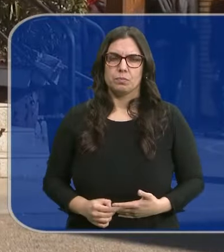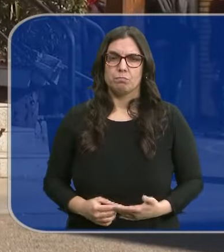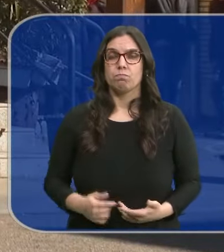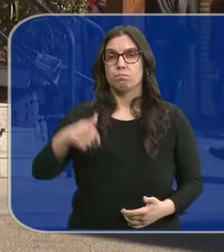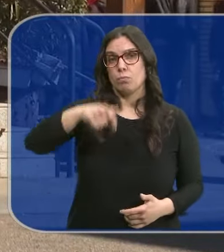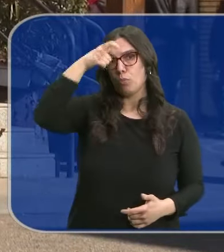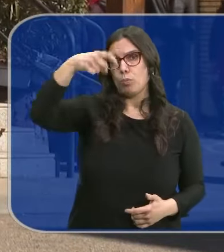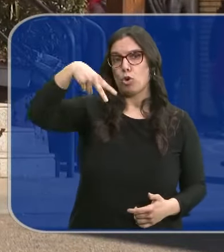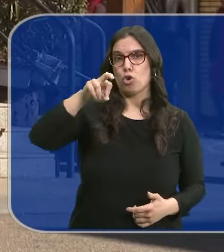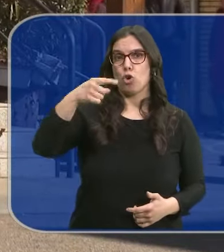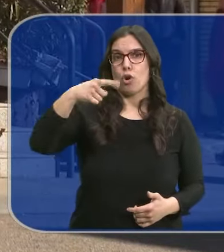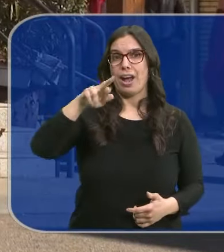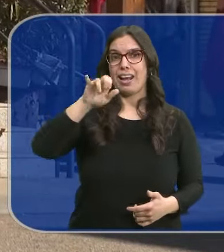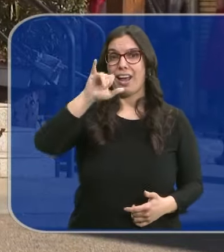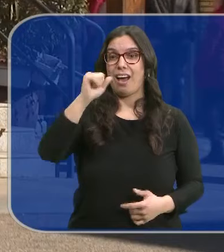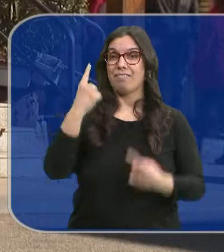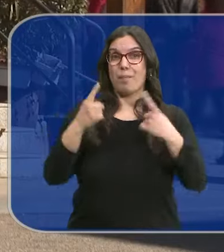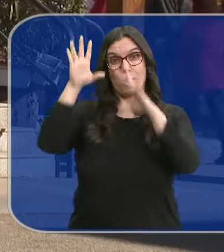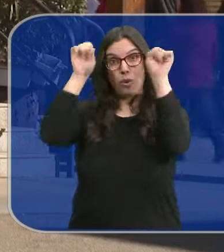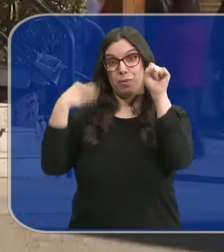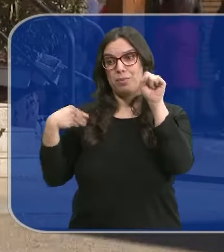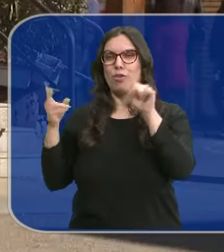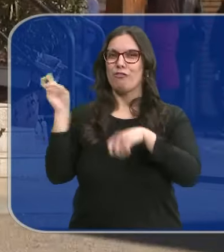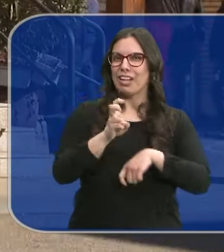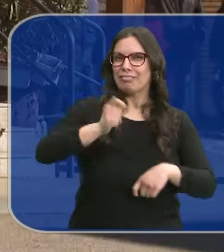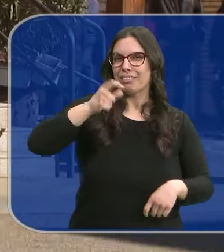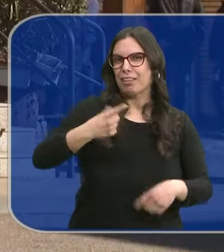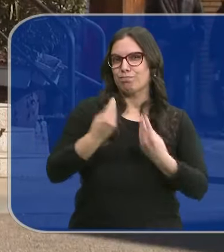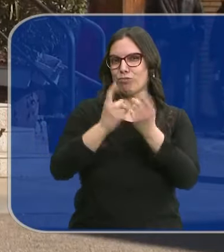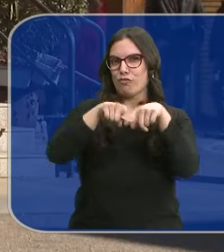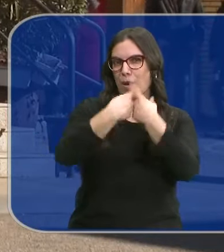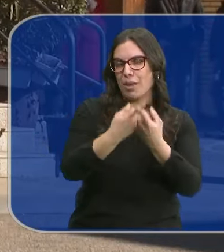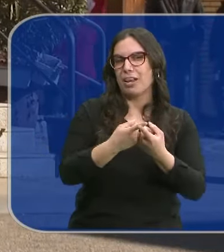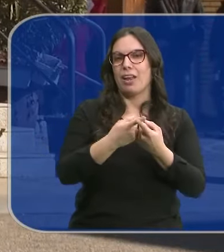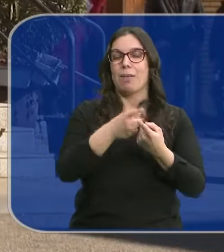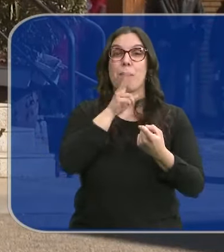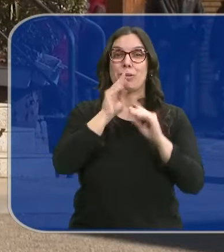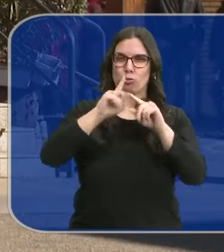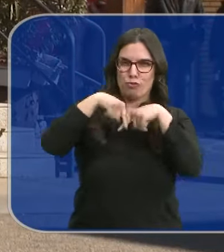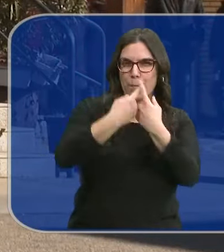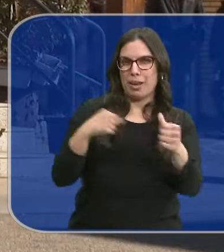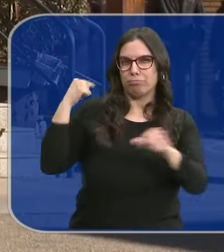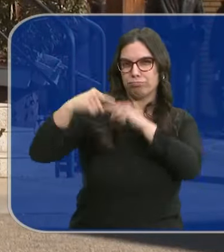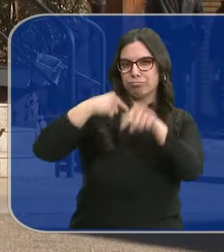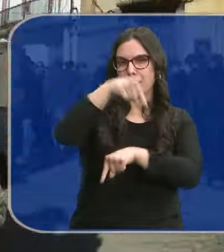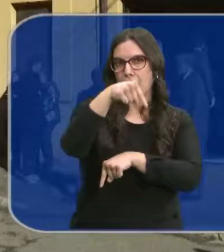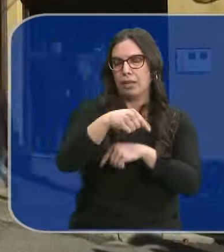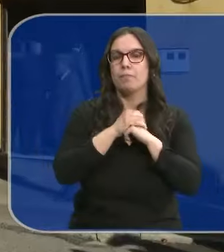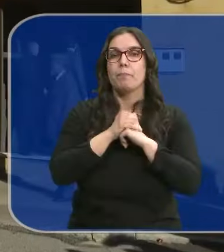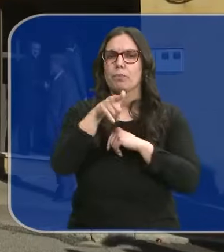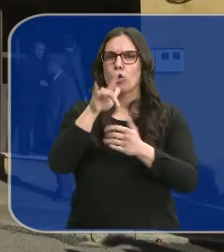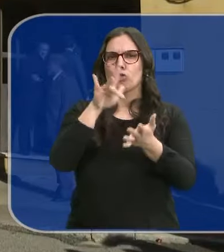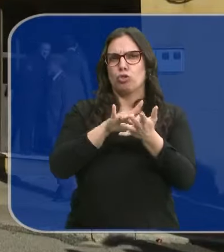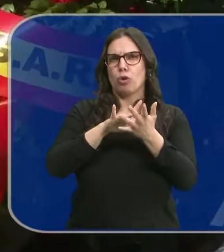Aquí en Nogarejas pasaba David Pérez algunas temporadas con su familia. Es en la localidad de su familia materna y hoy le han despedido en un